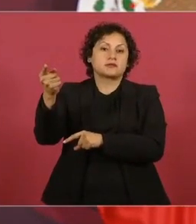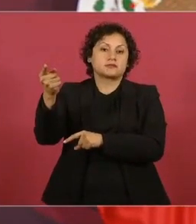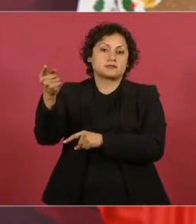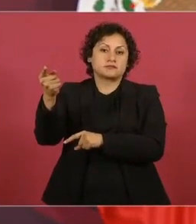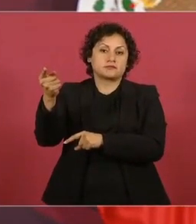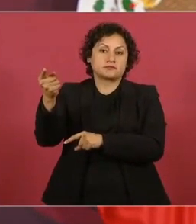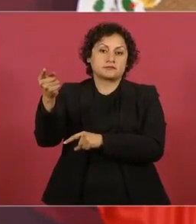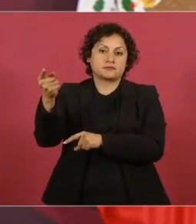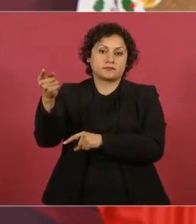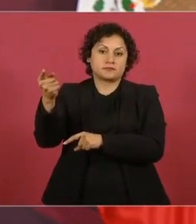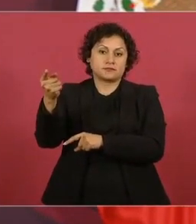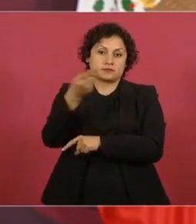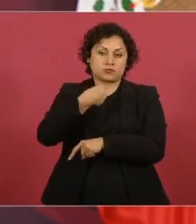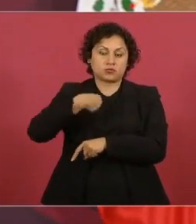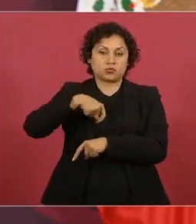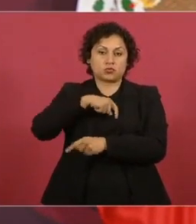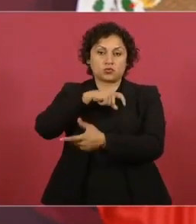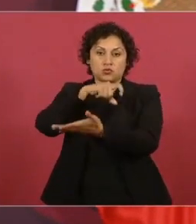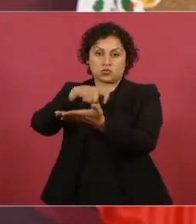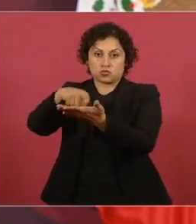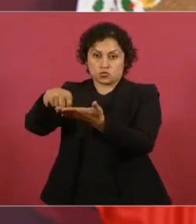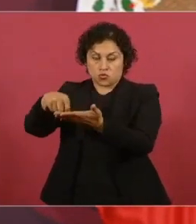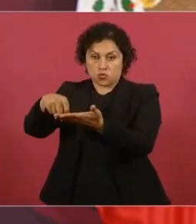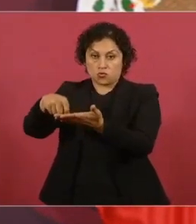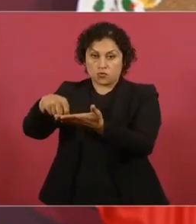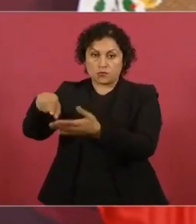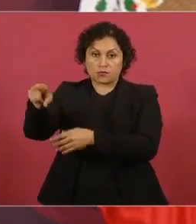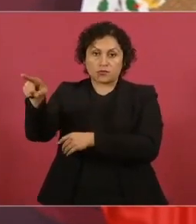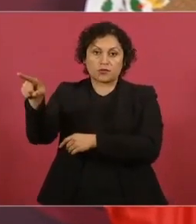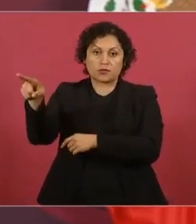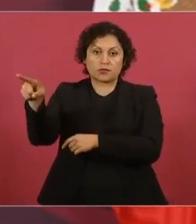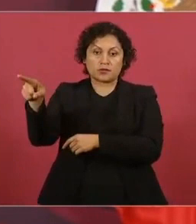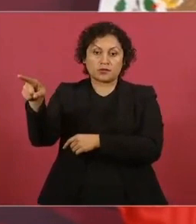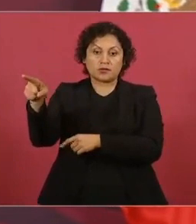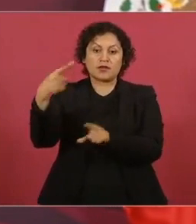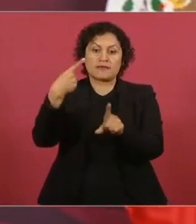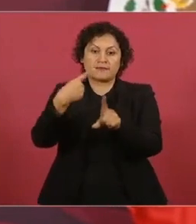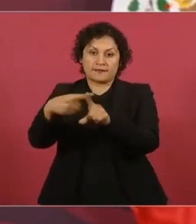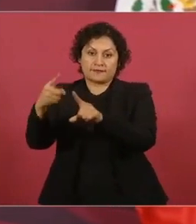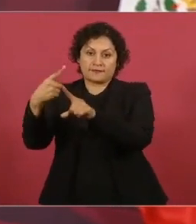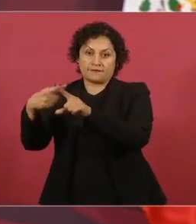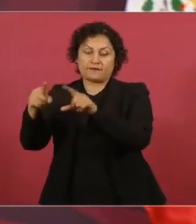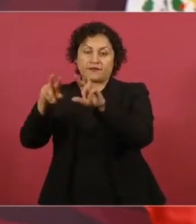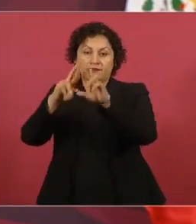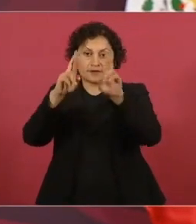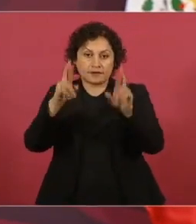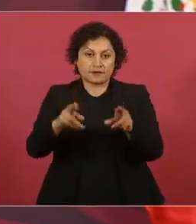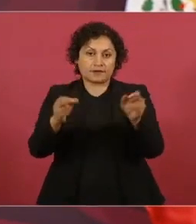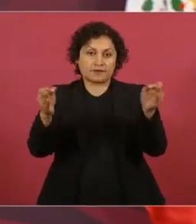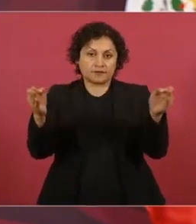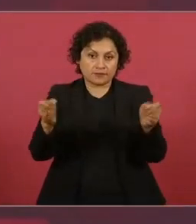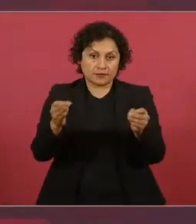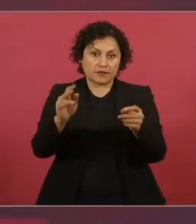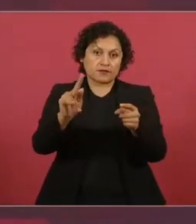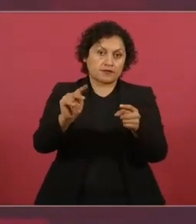una buena parte de los electrodomésticos que necesitamos